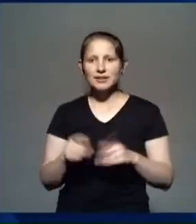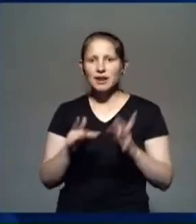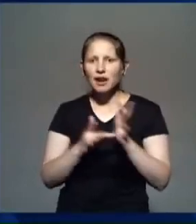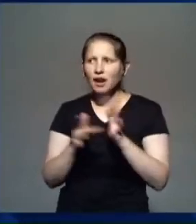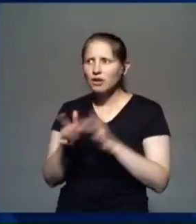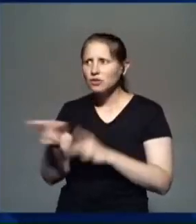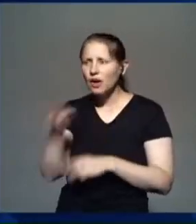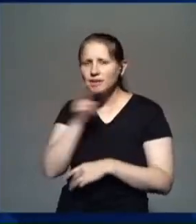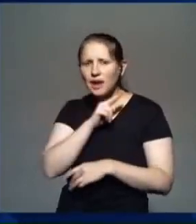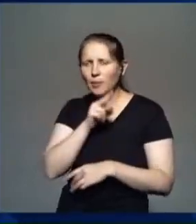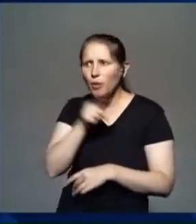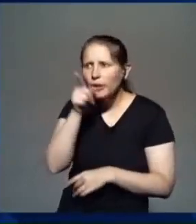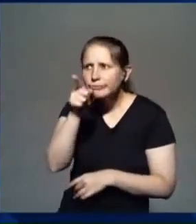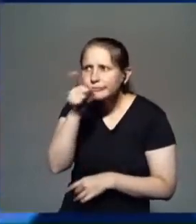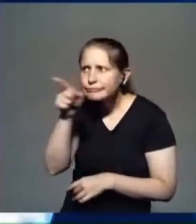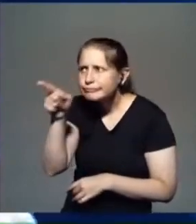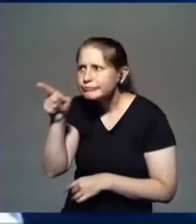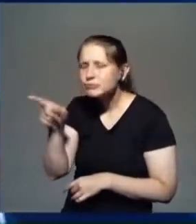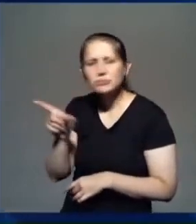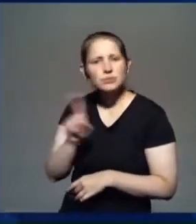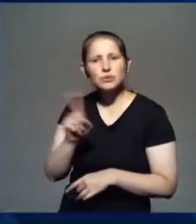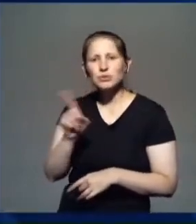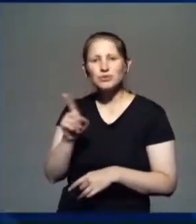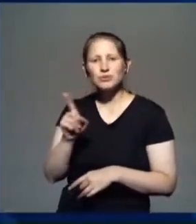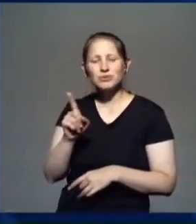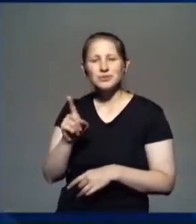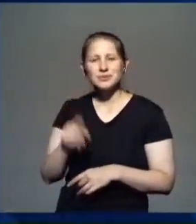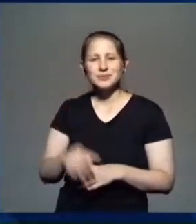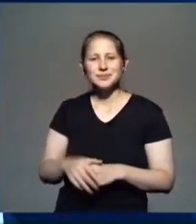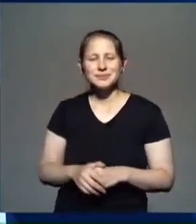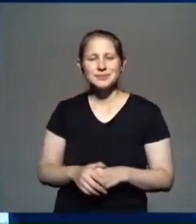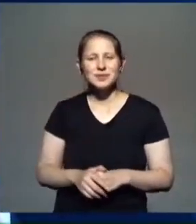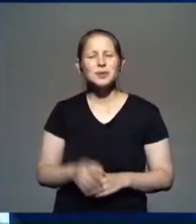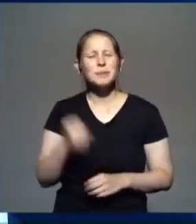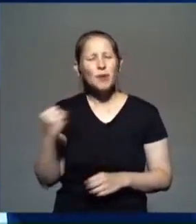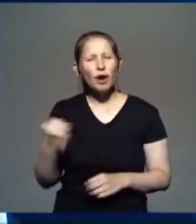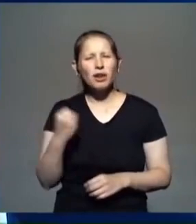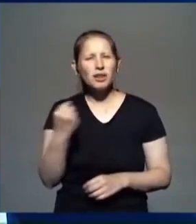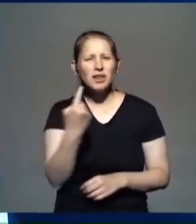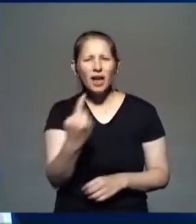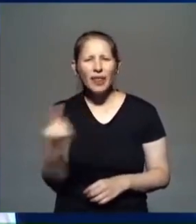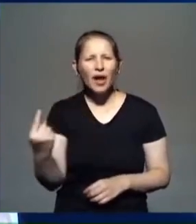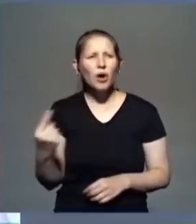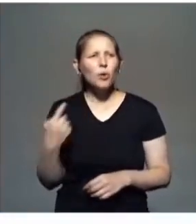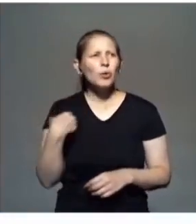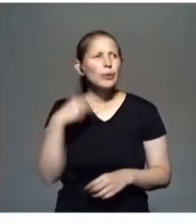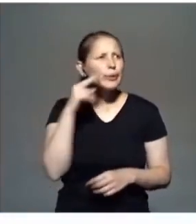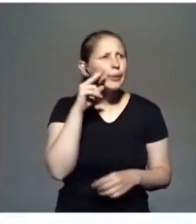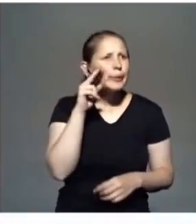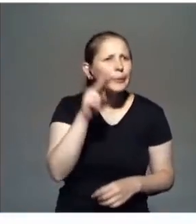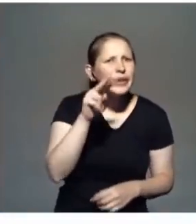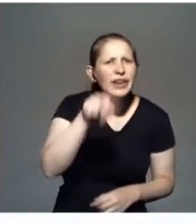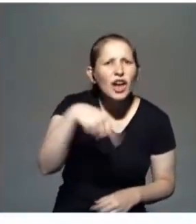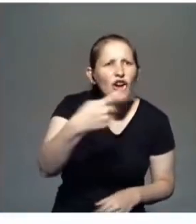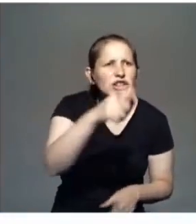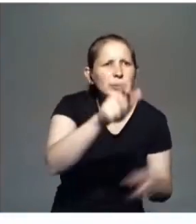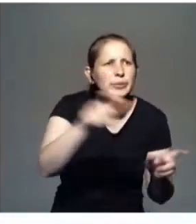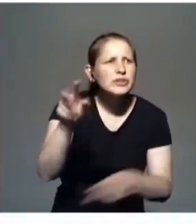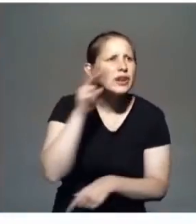crezca en vos. Que Cristo pueda crecer en tu vida. Todos necesitamos a Jesús.